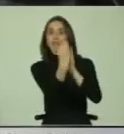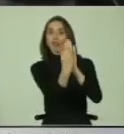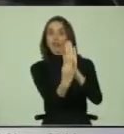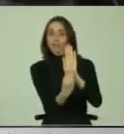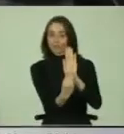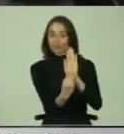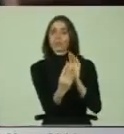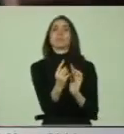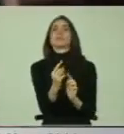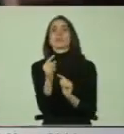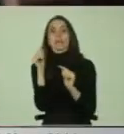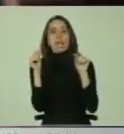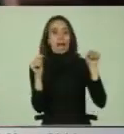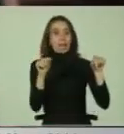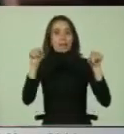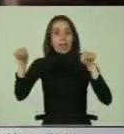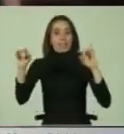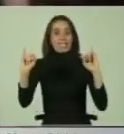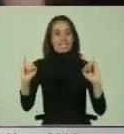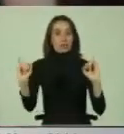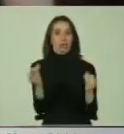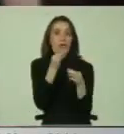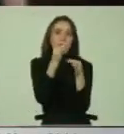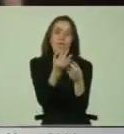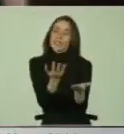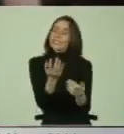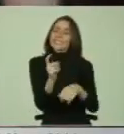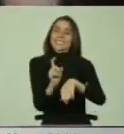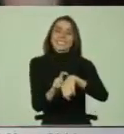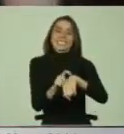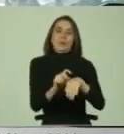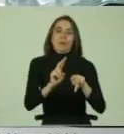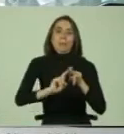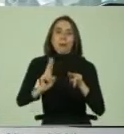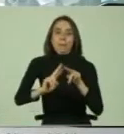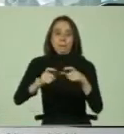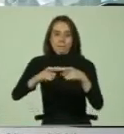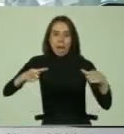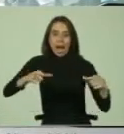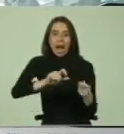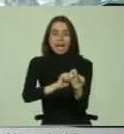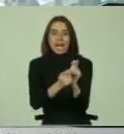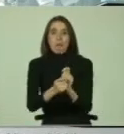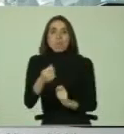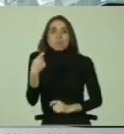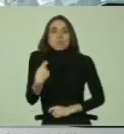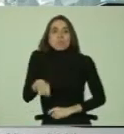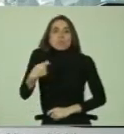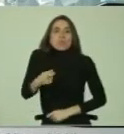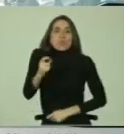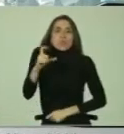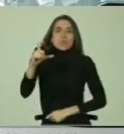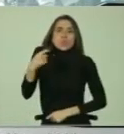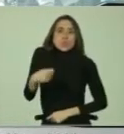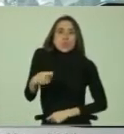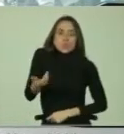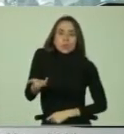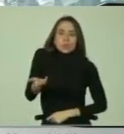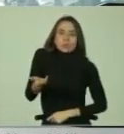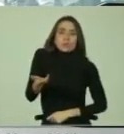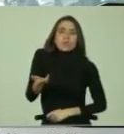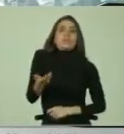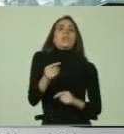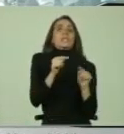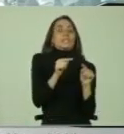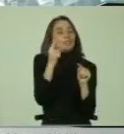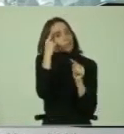se les indicó que, atendiendo al tiempo que tomaría la preparación de dicho cambio y los altos costos que supondría, la medida